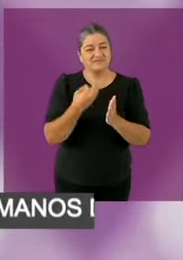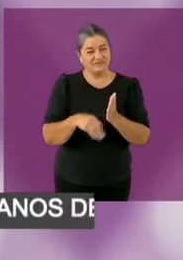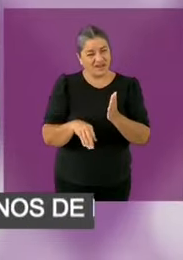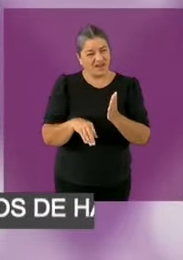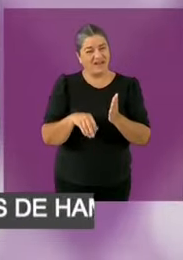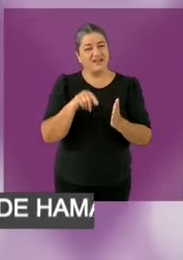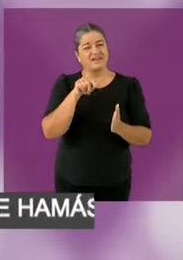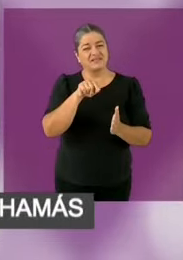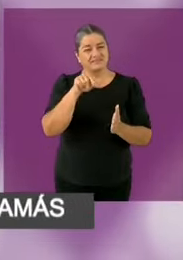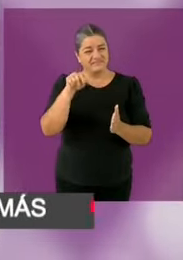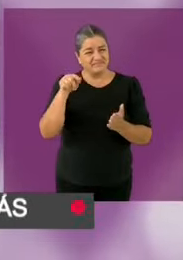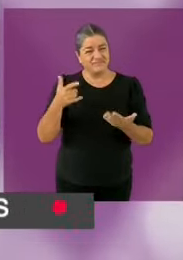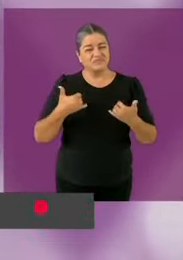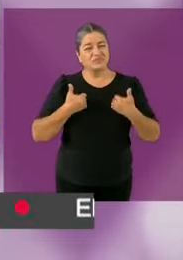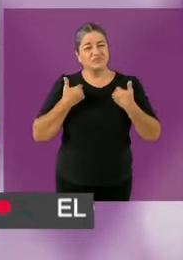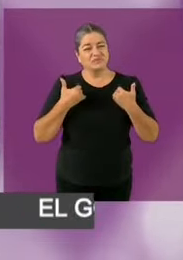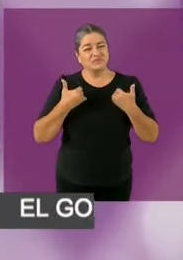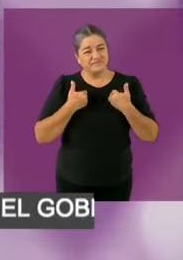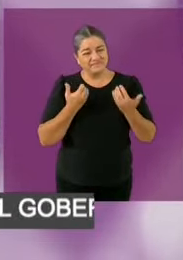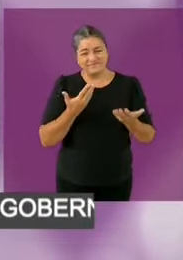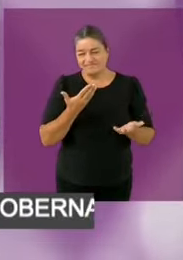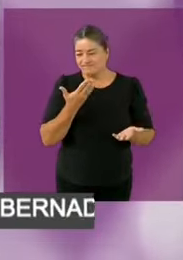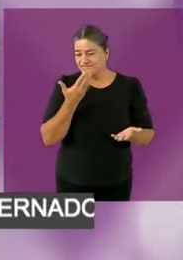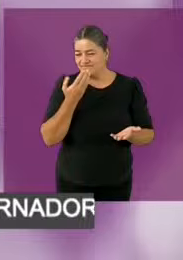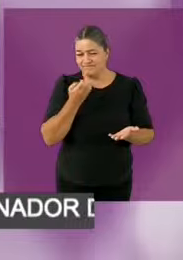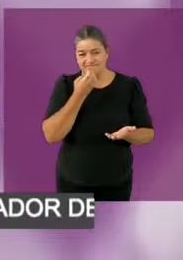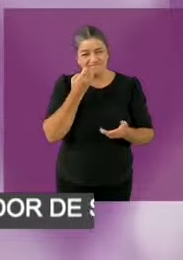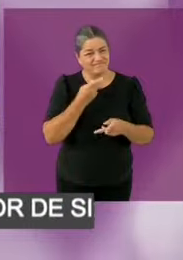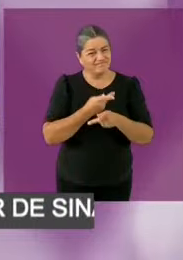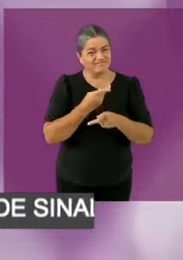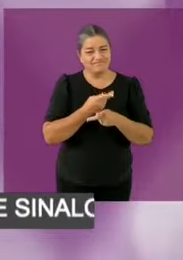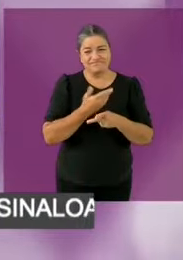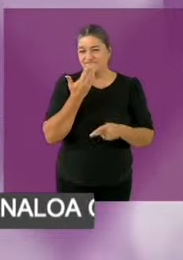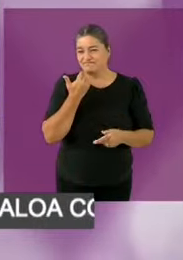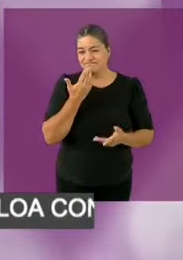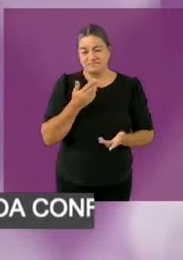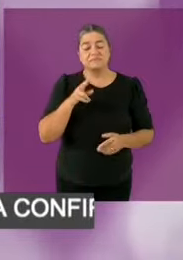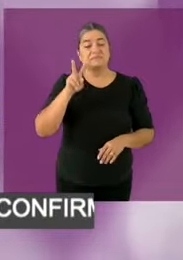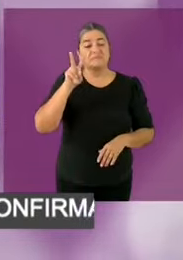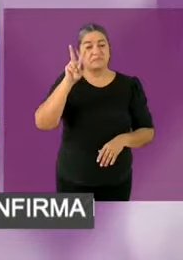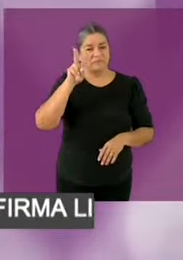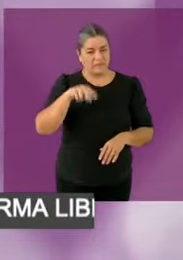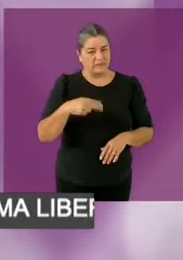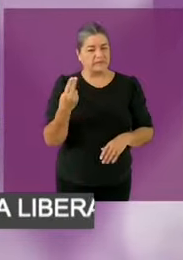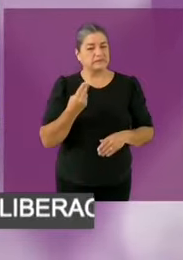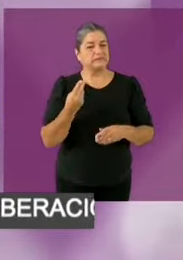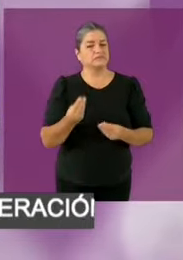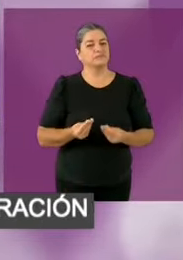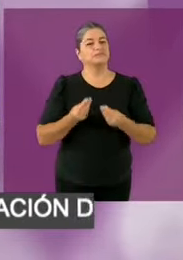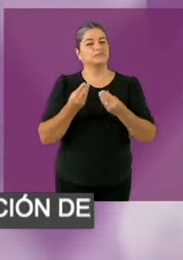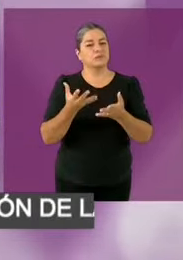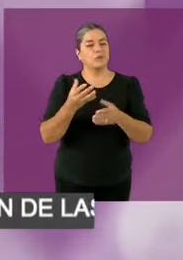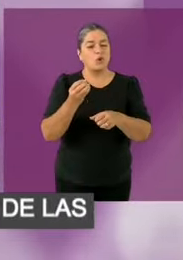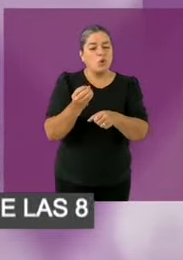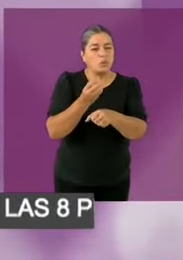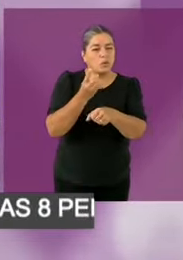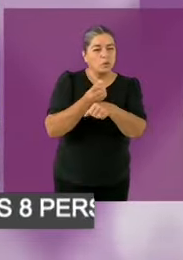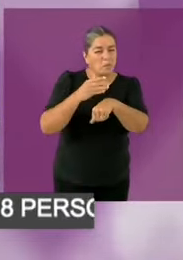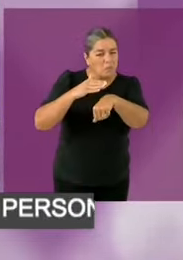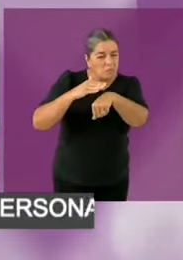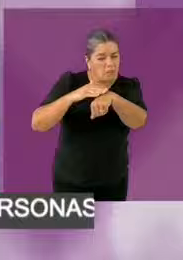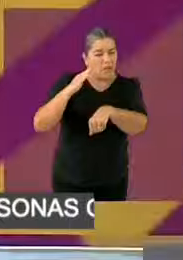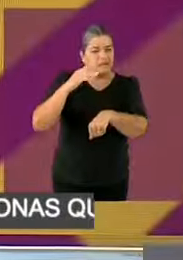Tenemos que llegar a esos jóvenes y darles la posibilidad de que estudien la preparatoria. Es mejor tener a los jóvenes